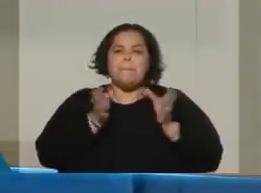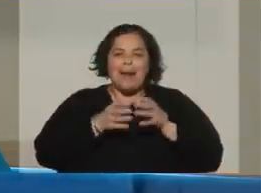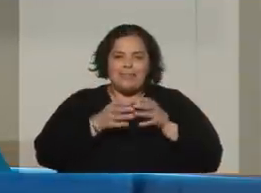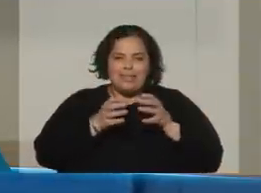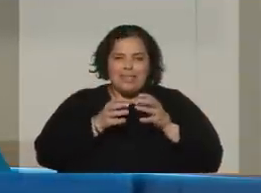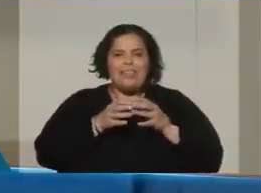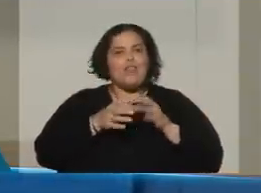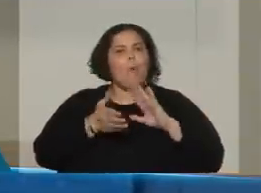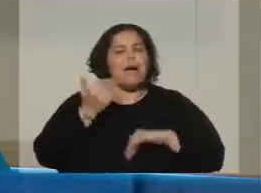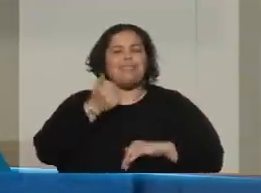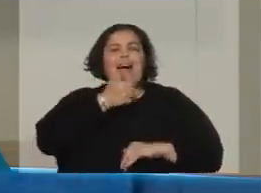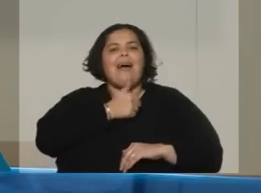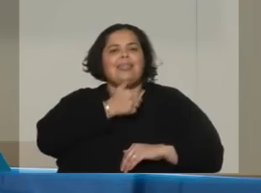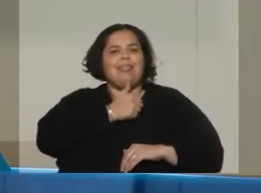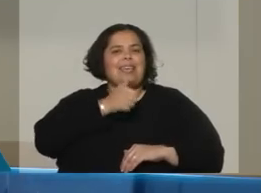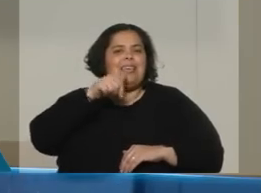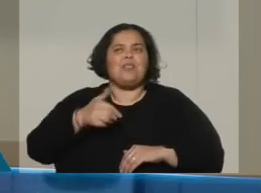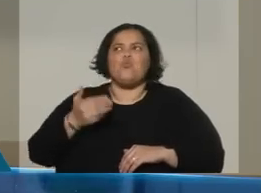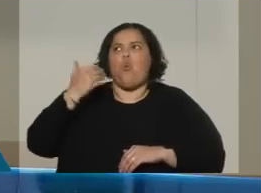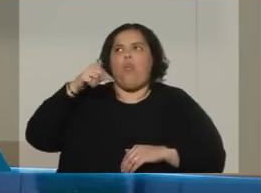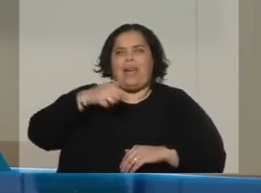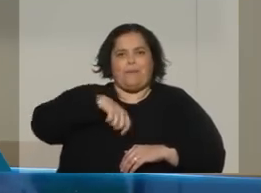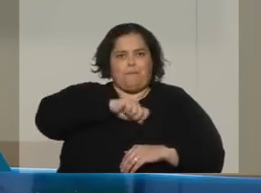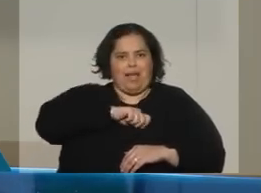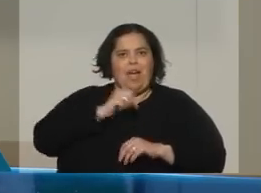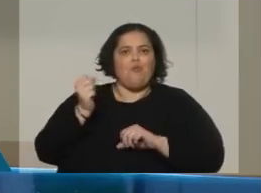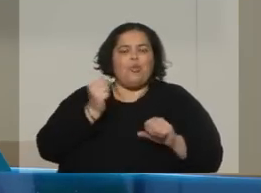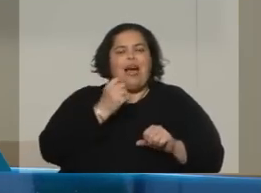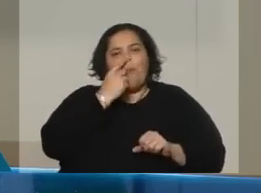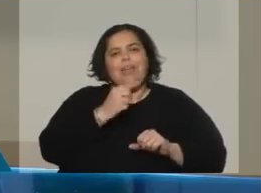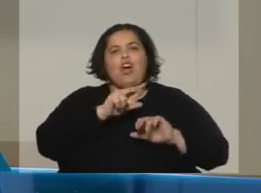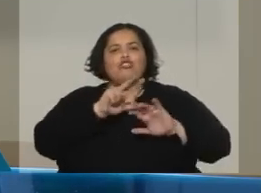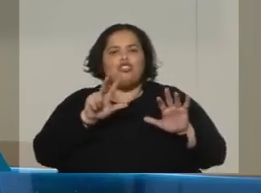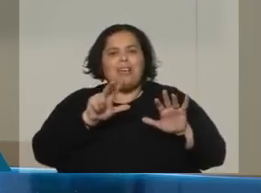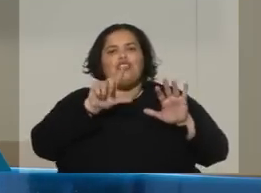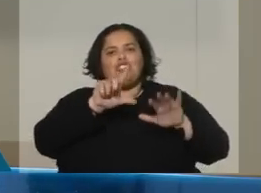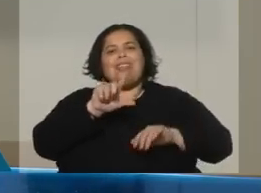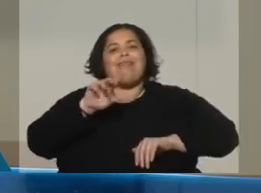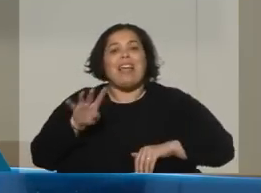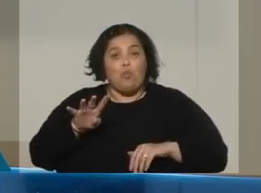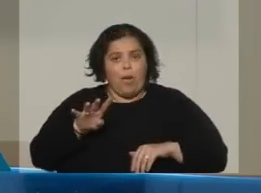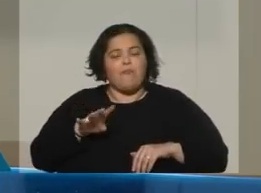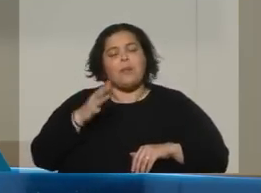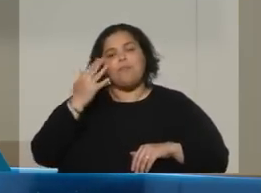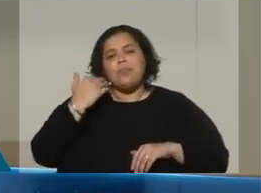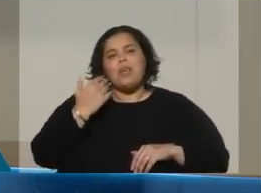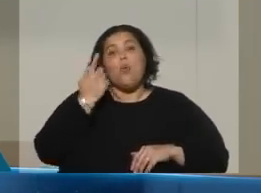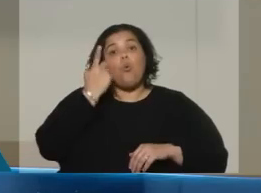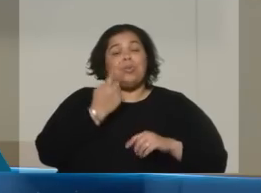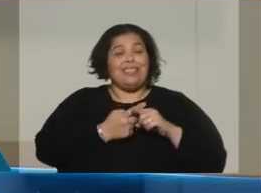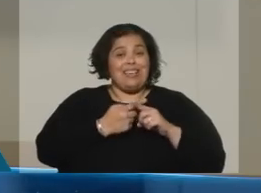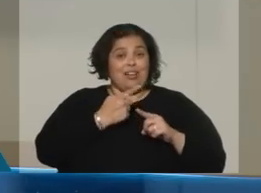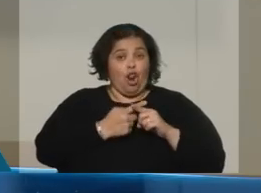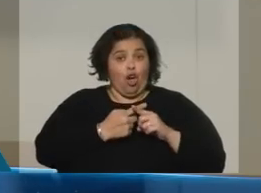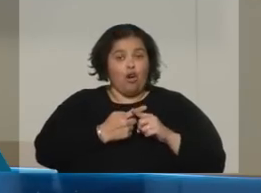existen hoy, más antiguo de España, fue fundado en 1879, durante casi un siglo fue un partido